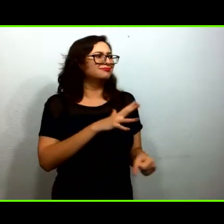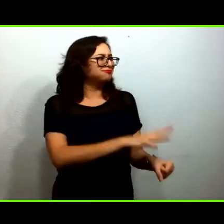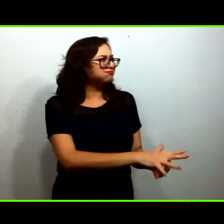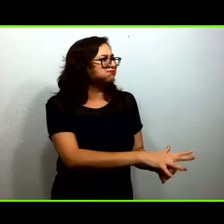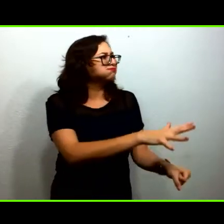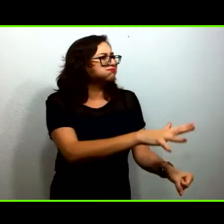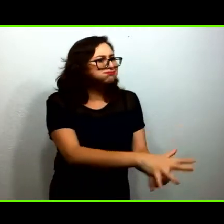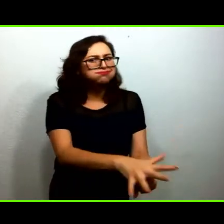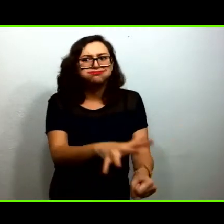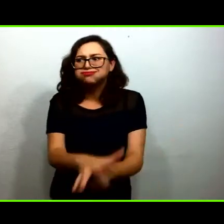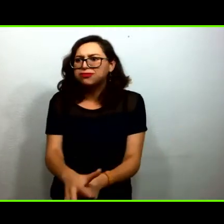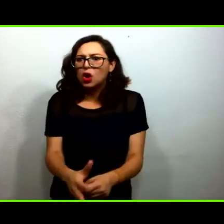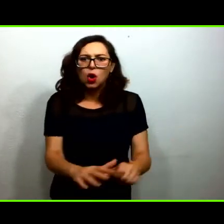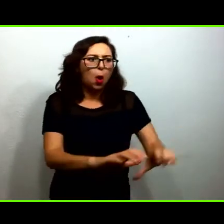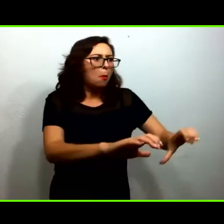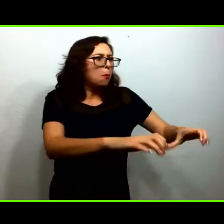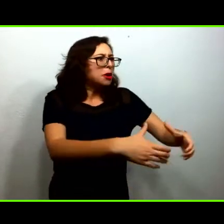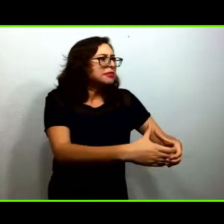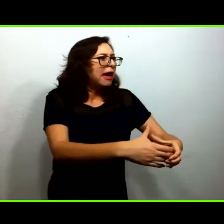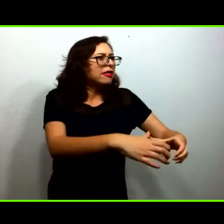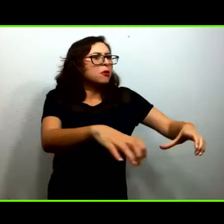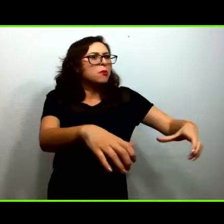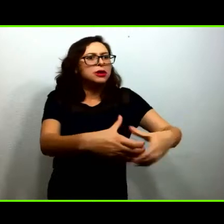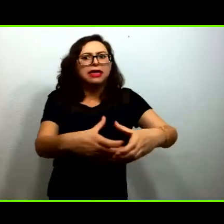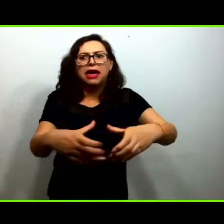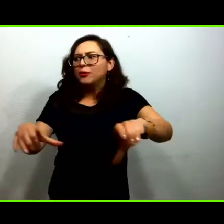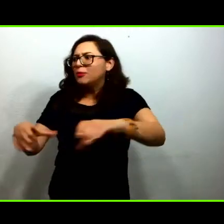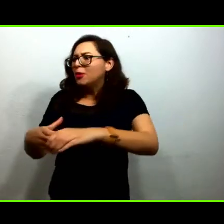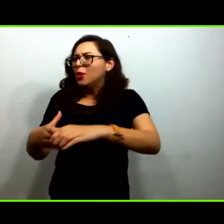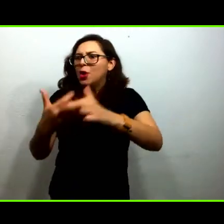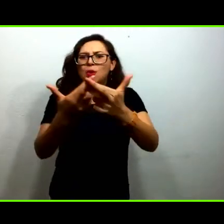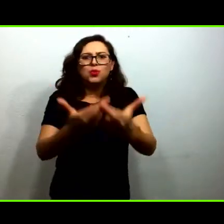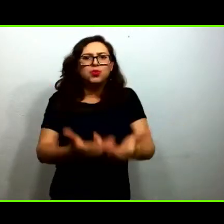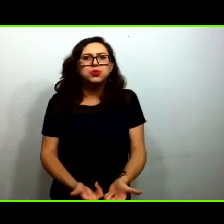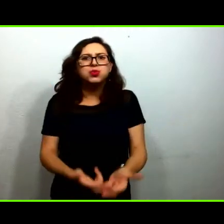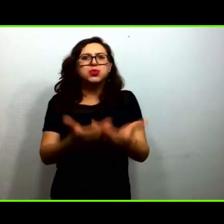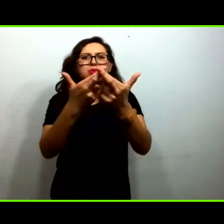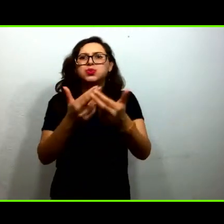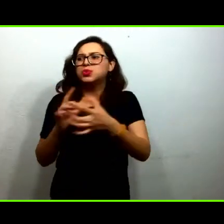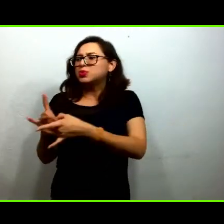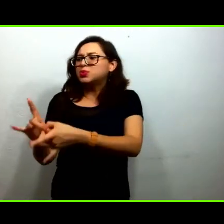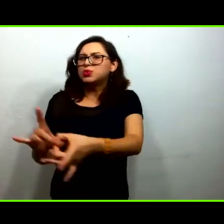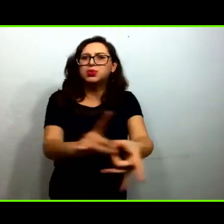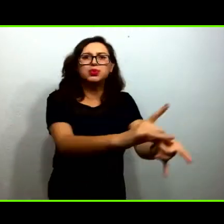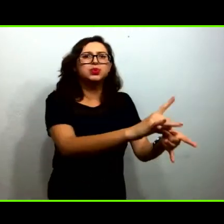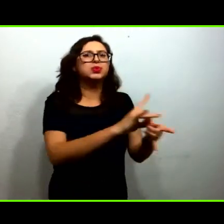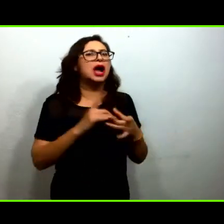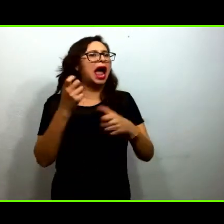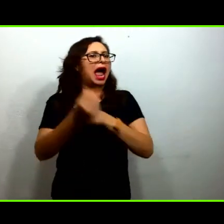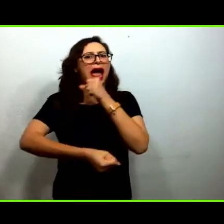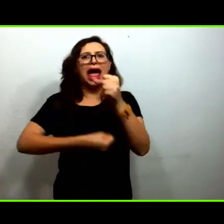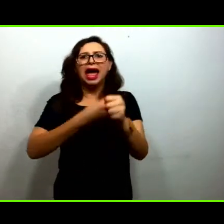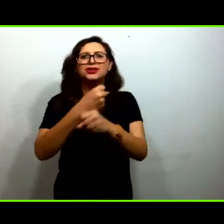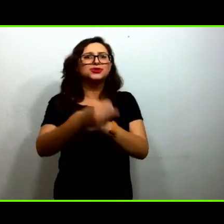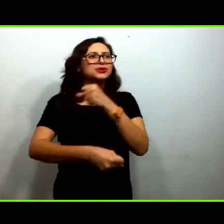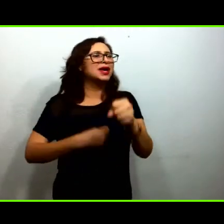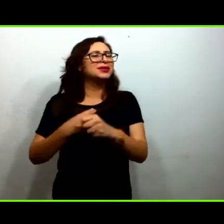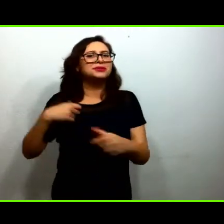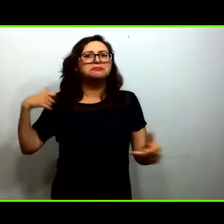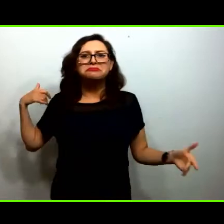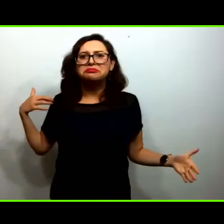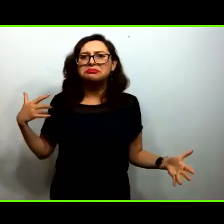comunidades alianzas que ya existen desde hace mucho tiempo y yo creo que